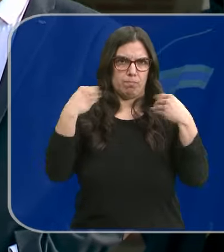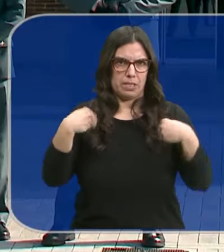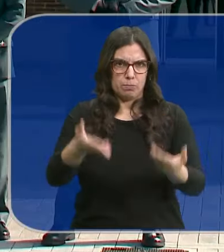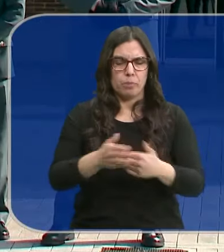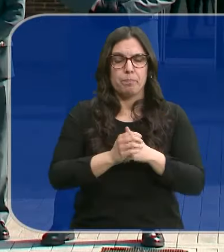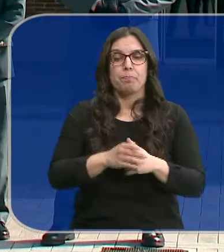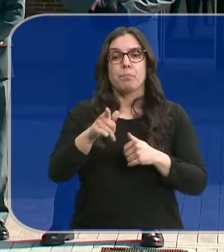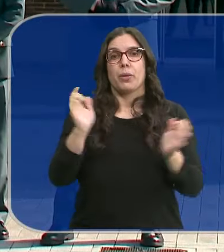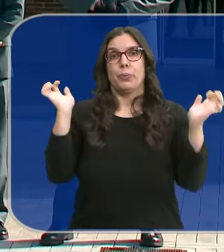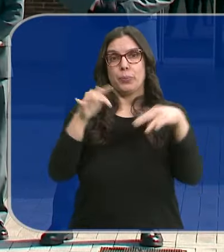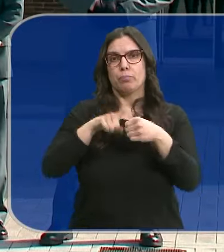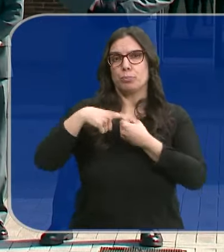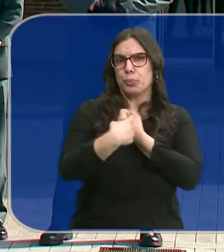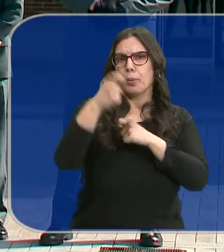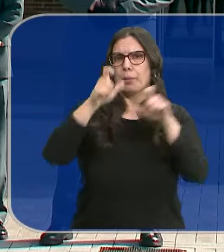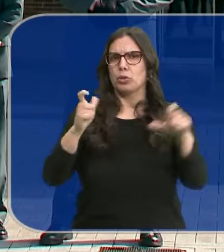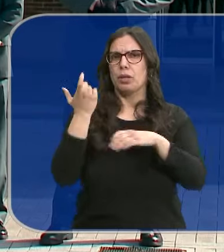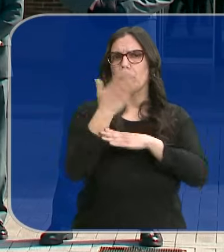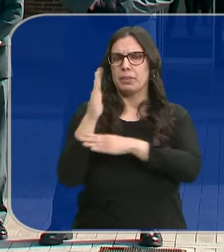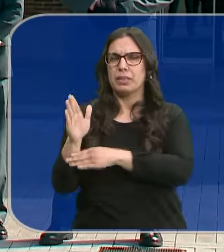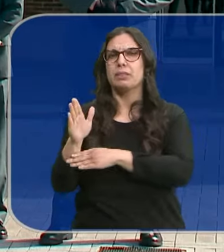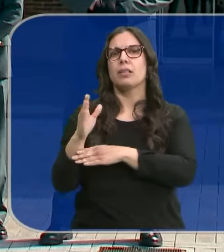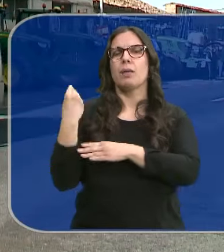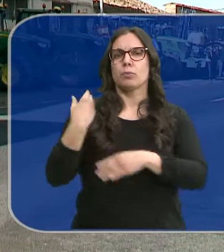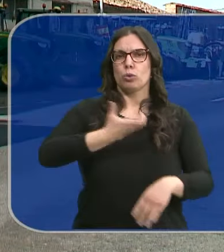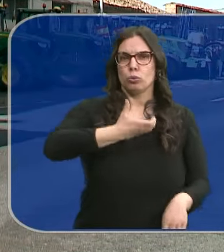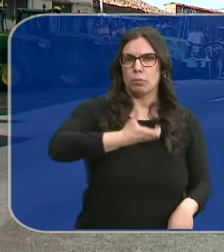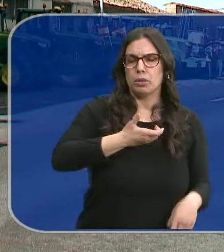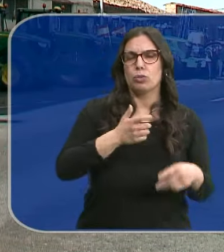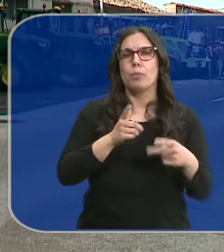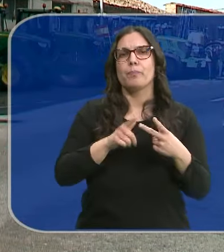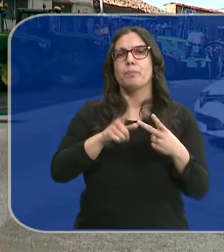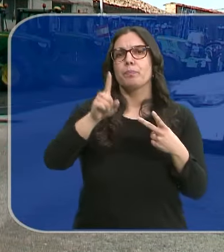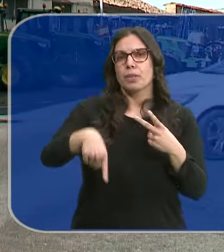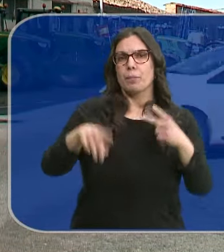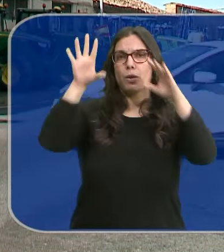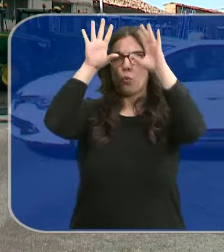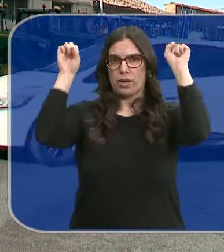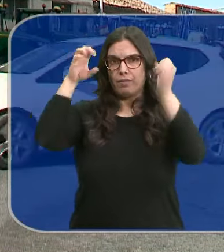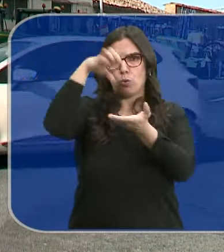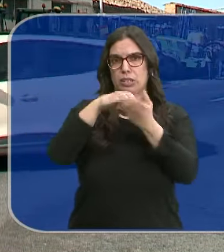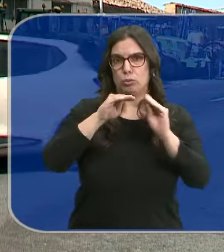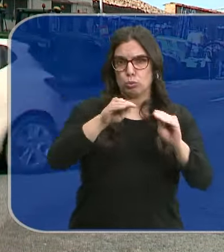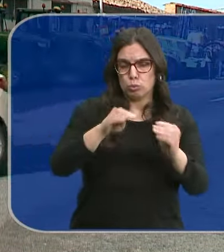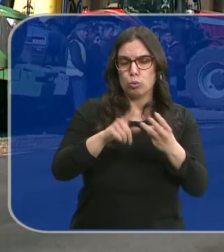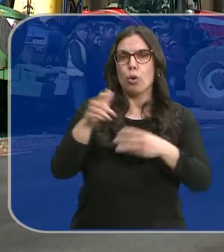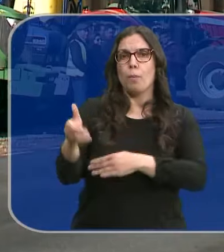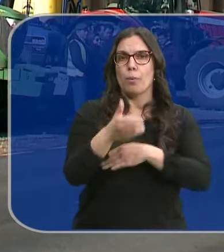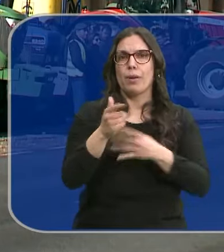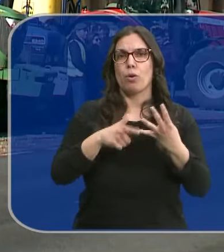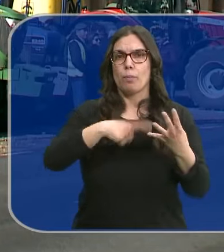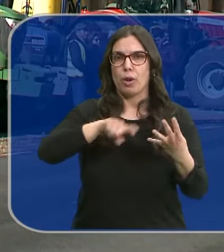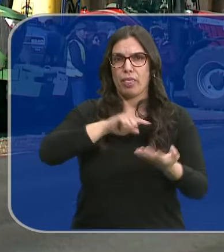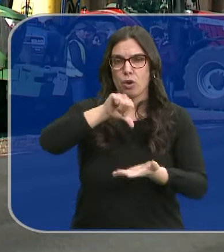esta concentración han acudido representantes de la Casa Consistorial, también del cuartel de la Guardia Civil, bomberos,